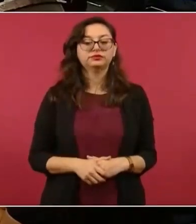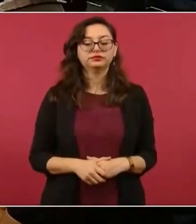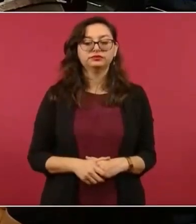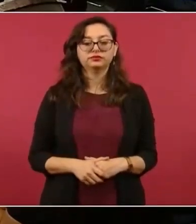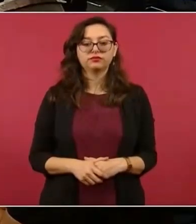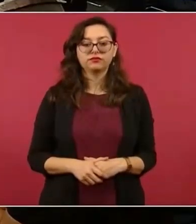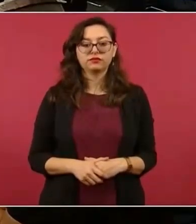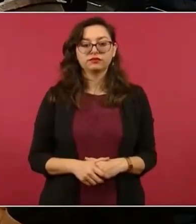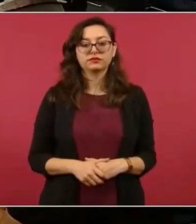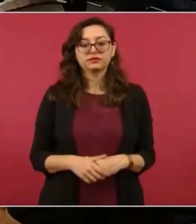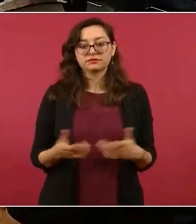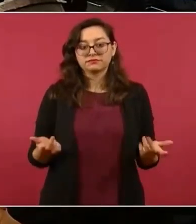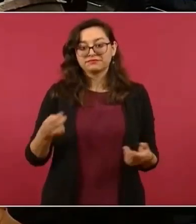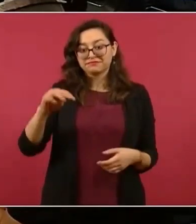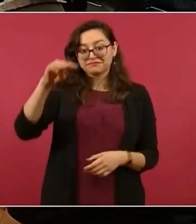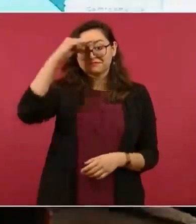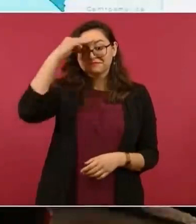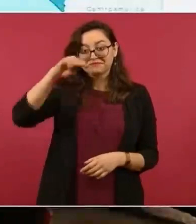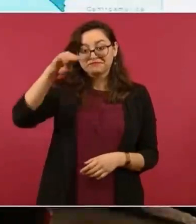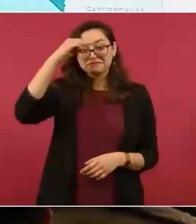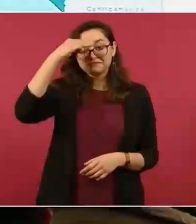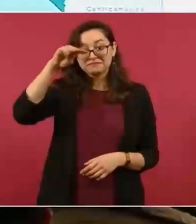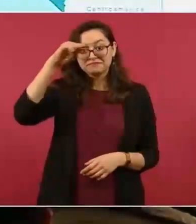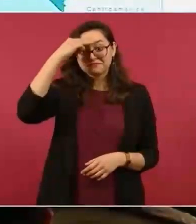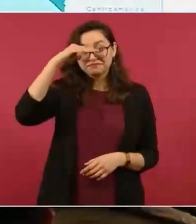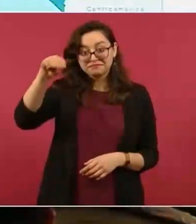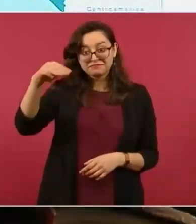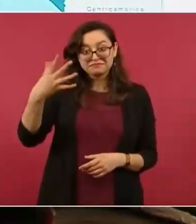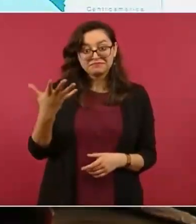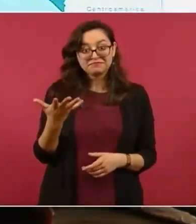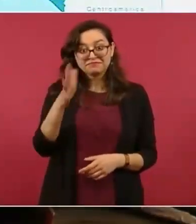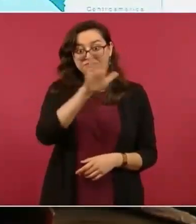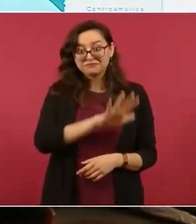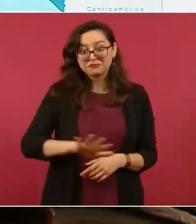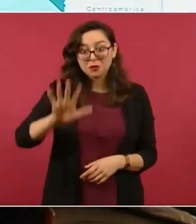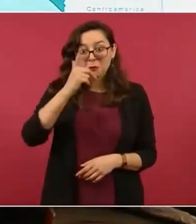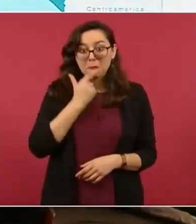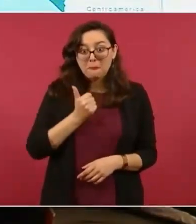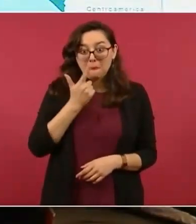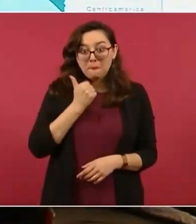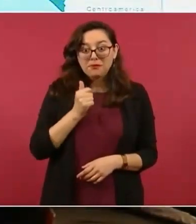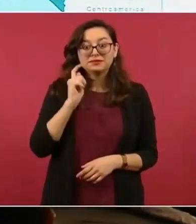Pues esta es Mexicali. Ahí. Está la mancha roja.